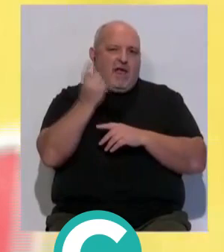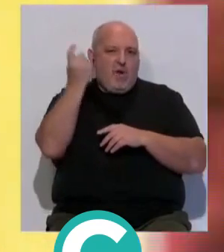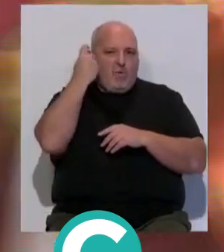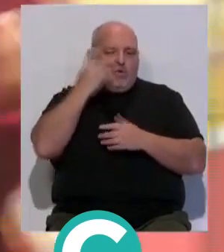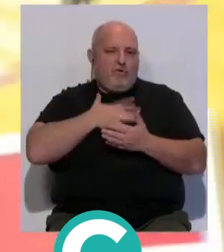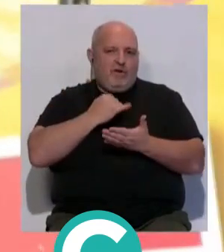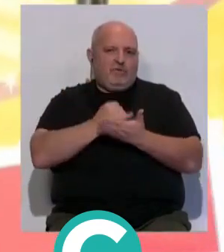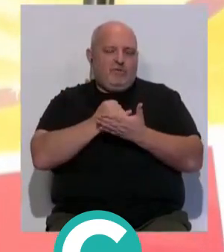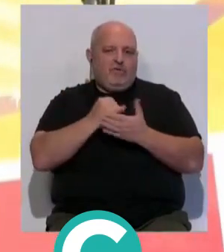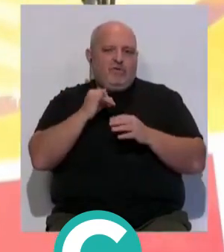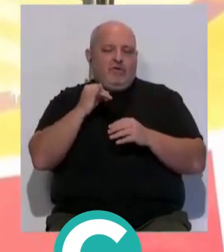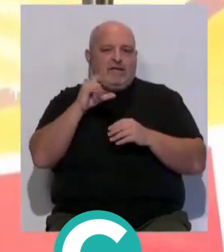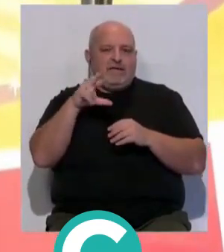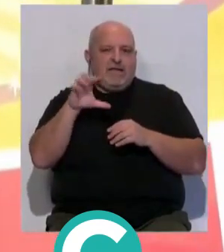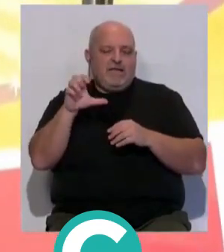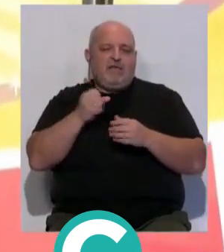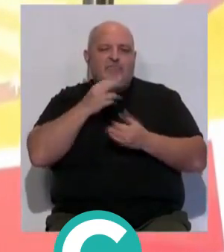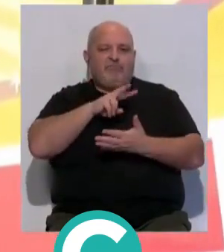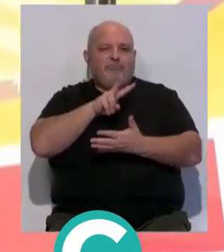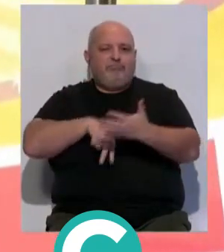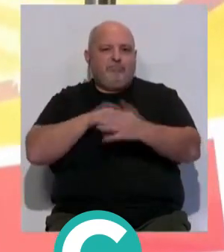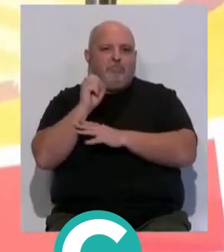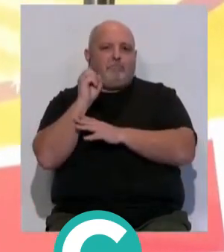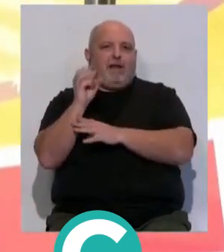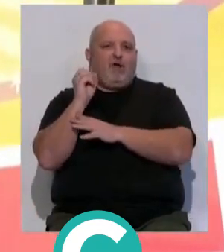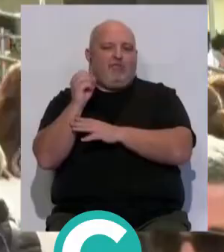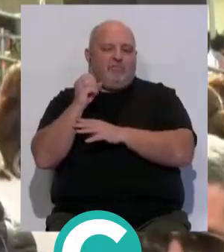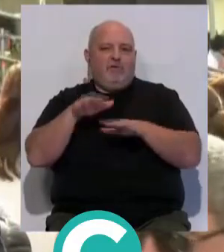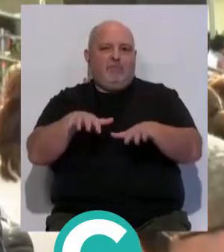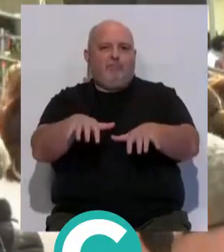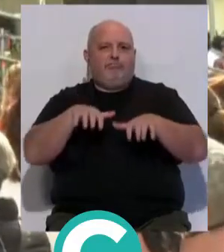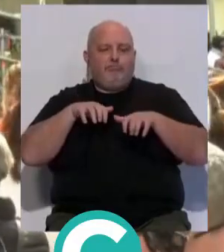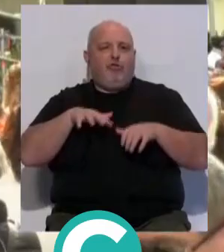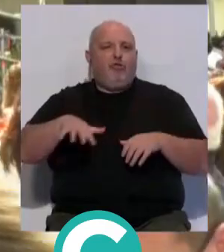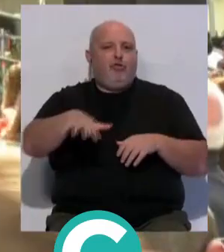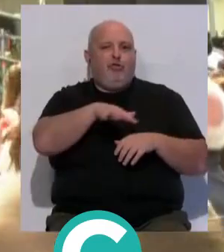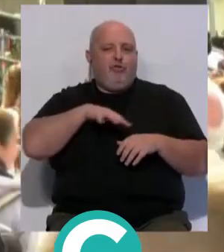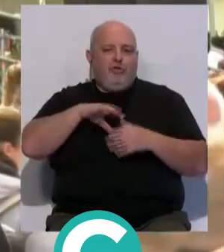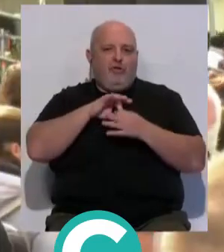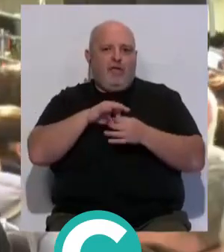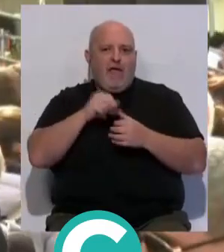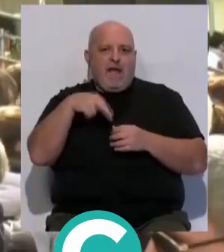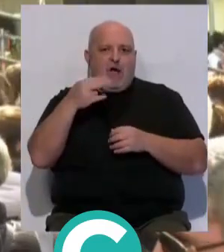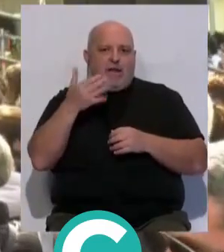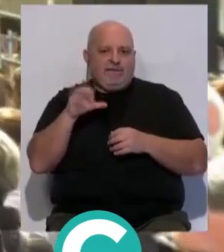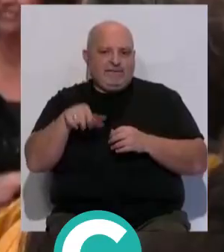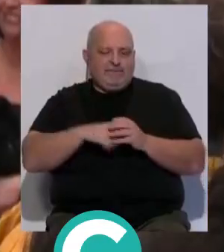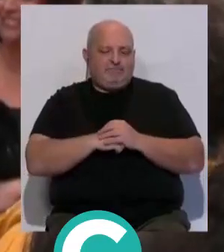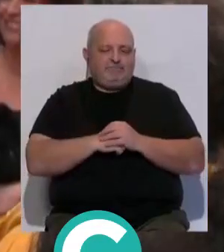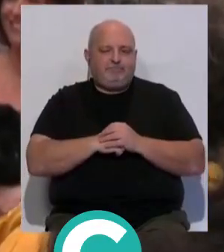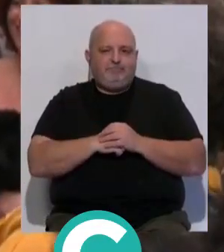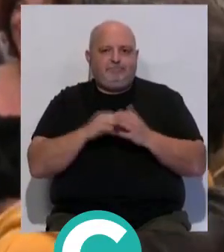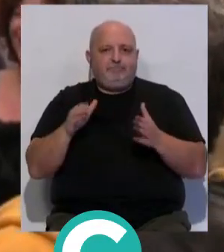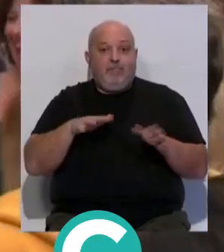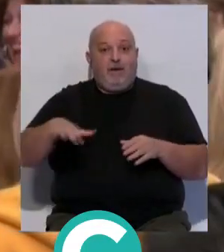del colegio Lasalle Viña dieron lectura a su pregón en un acto público que se desarrolló en la glorieta en Orantes. En